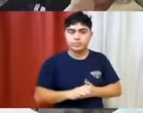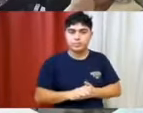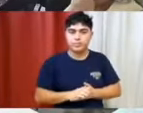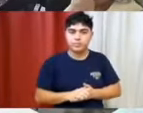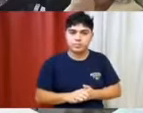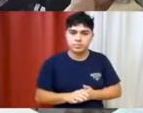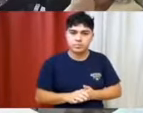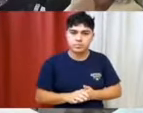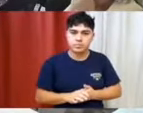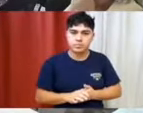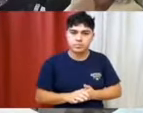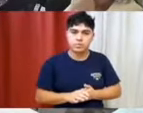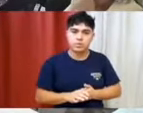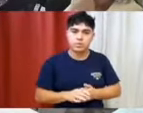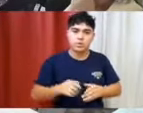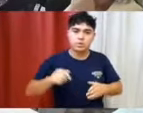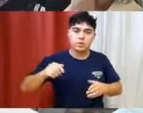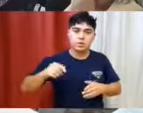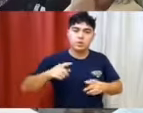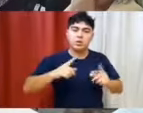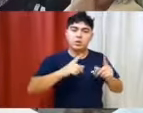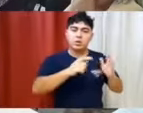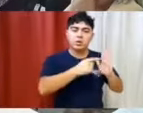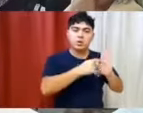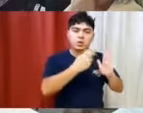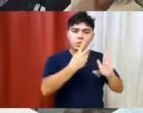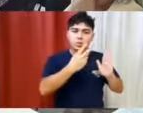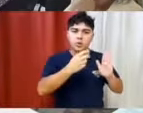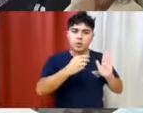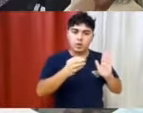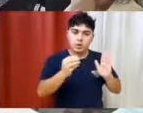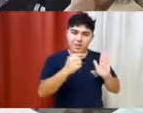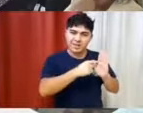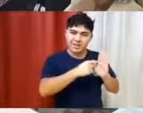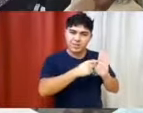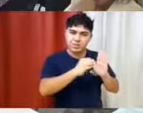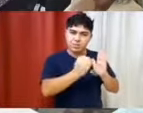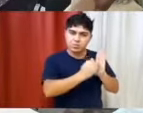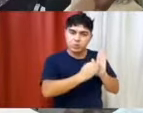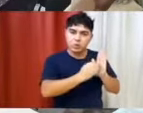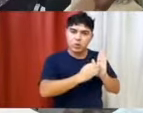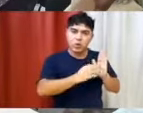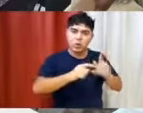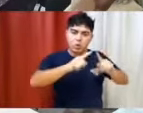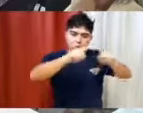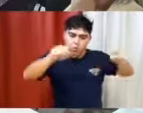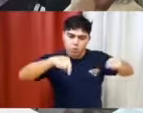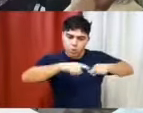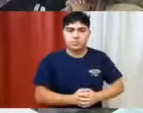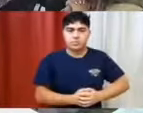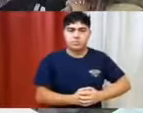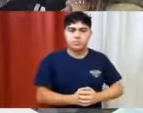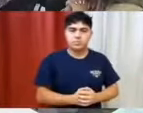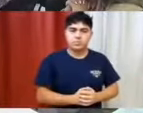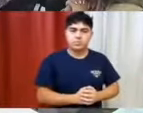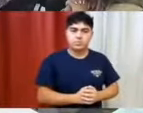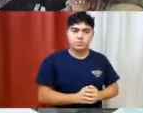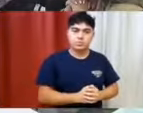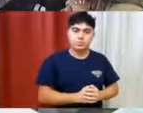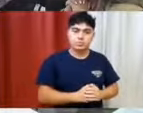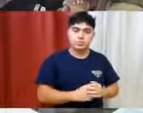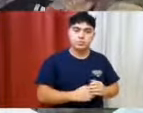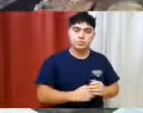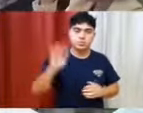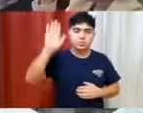Huíncul. Artículo 2. Incorpórese a la presente norma croquis ilustrativo como anexo 1. Votación en